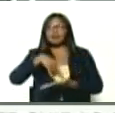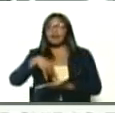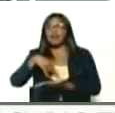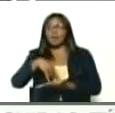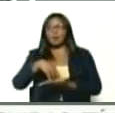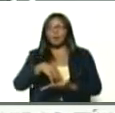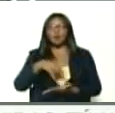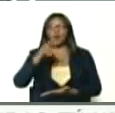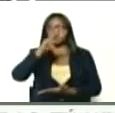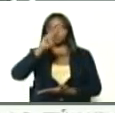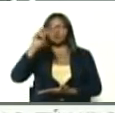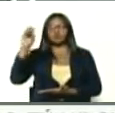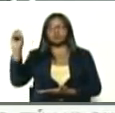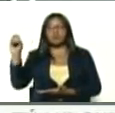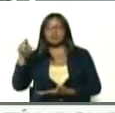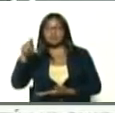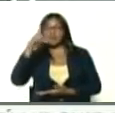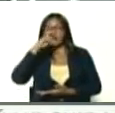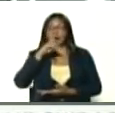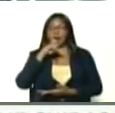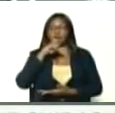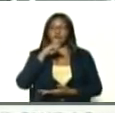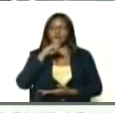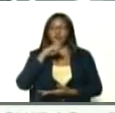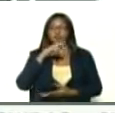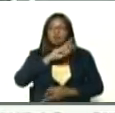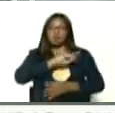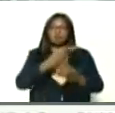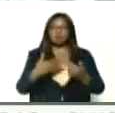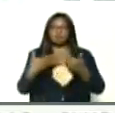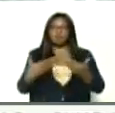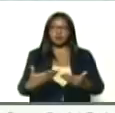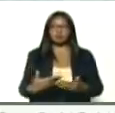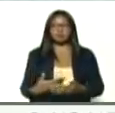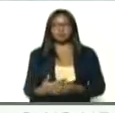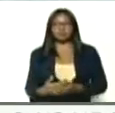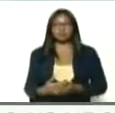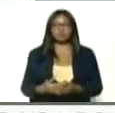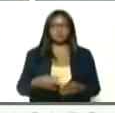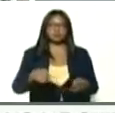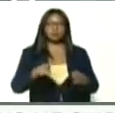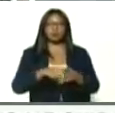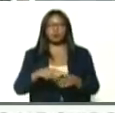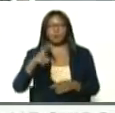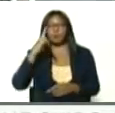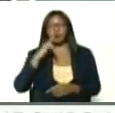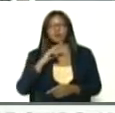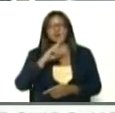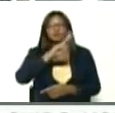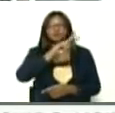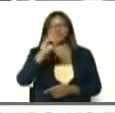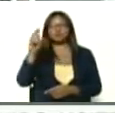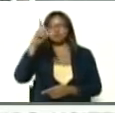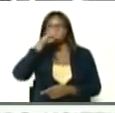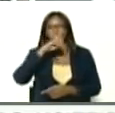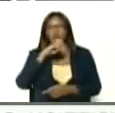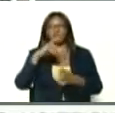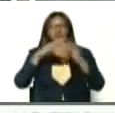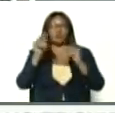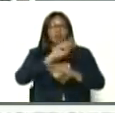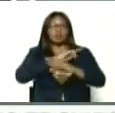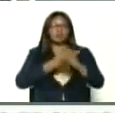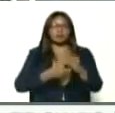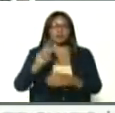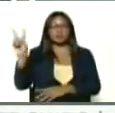Carabobo 200, es el año, de darle el poder al pueblo, así como Bolívar, hace 200 años, le dio todo el poder, a la